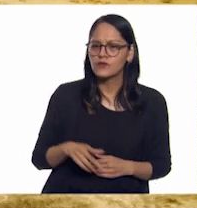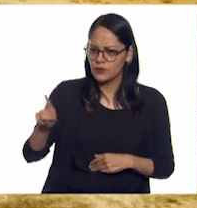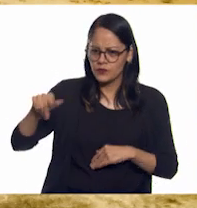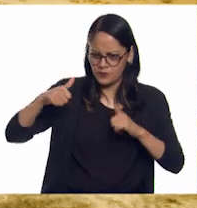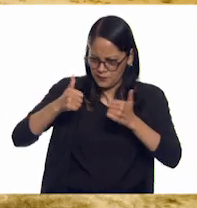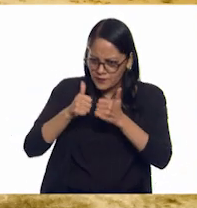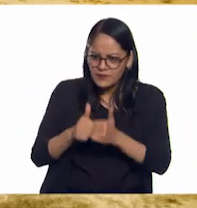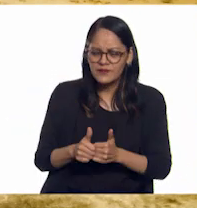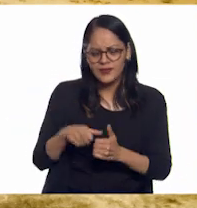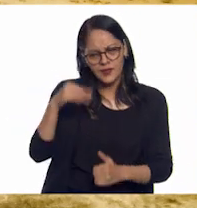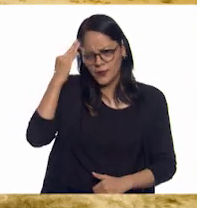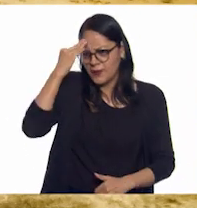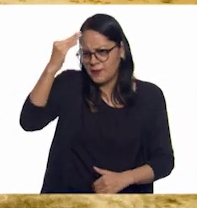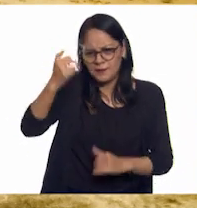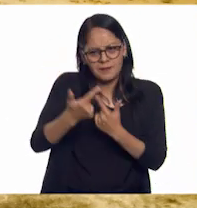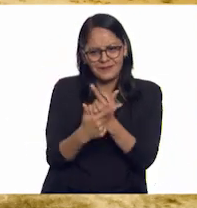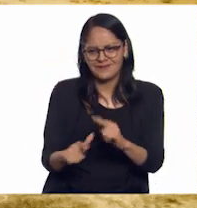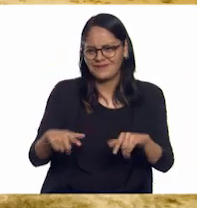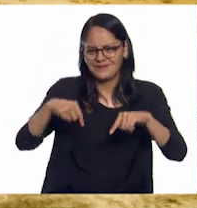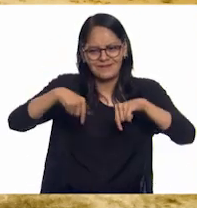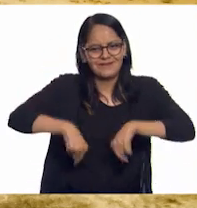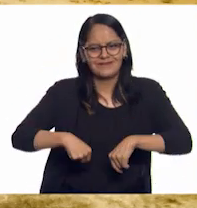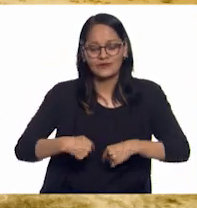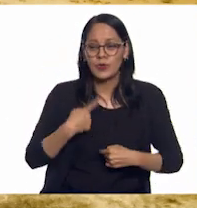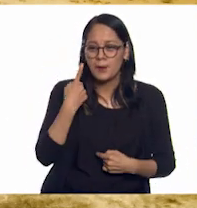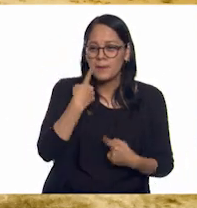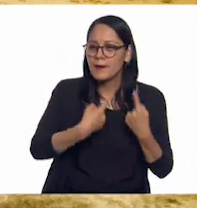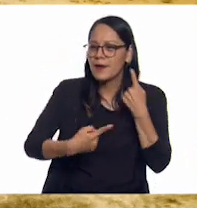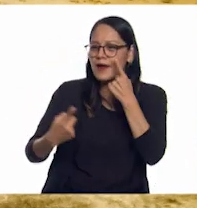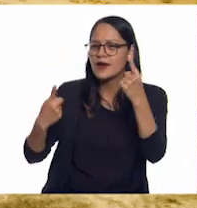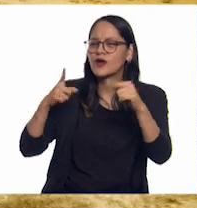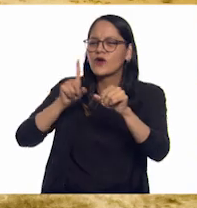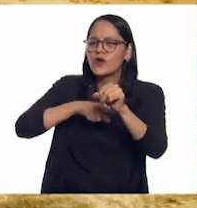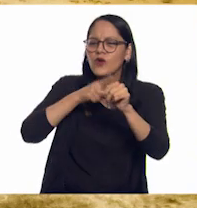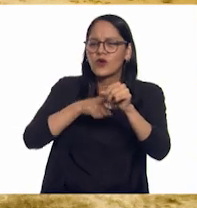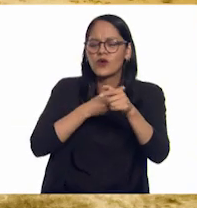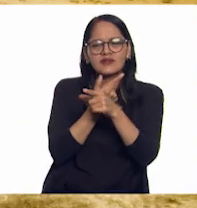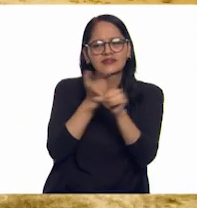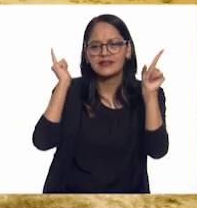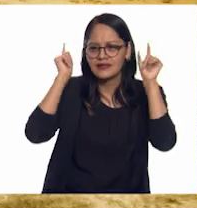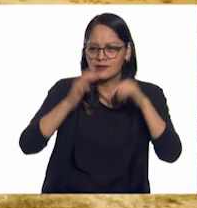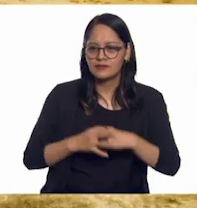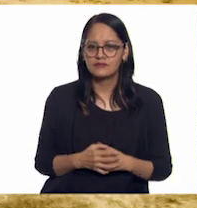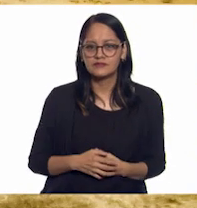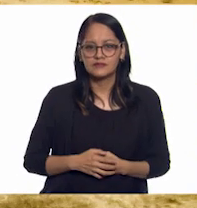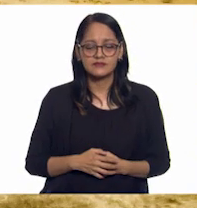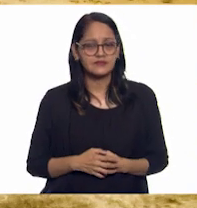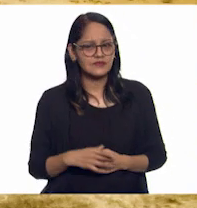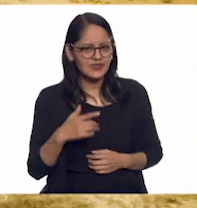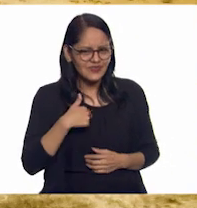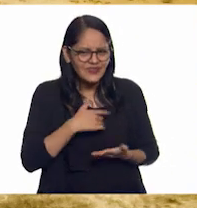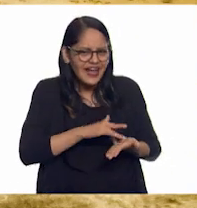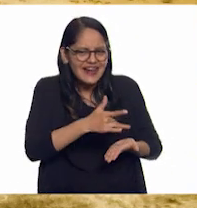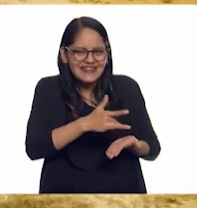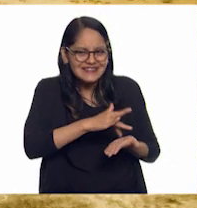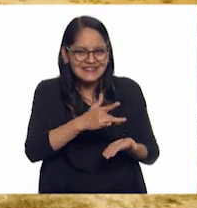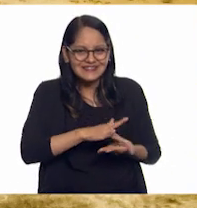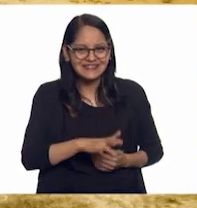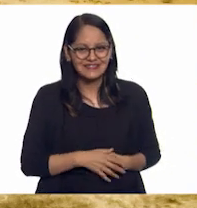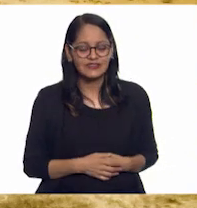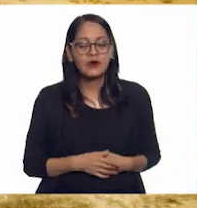aquí el tiempo que quieras! ¡Disfruta de los colores del mar! Urakimataro dijo, ¡Muchas gracias!